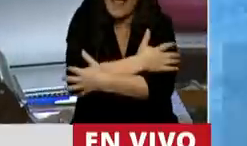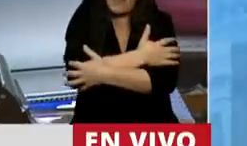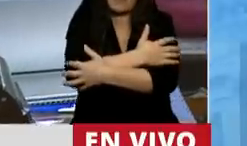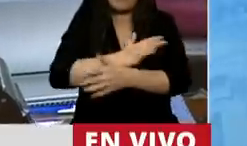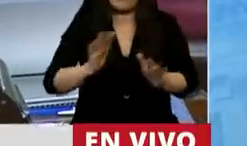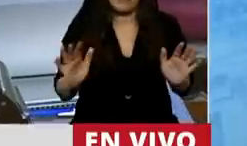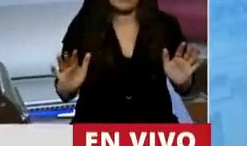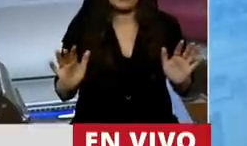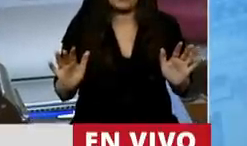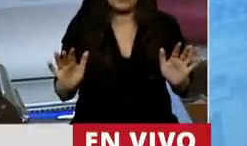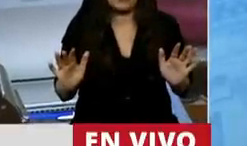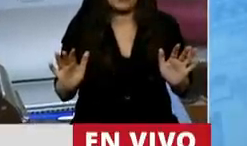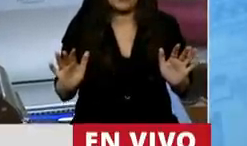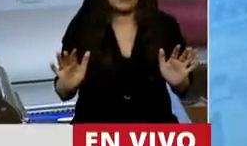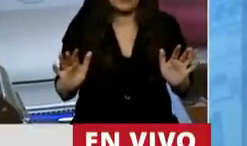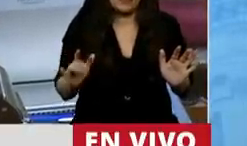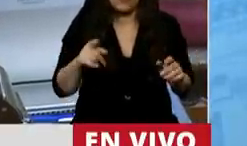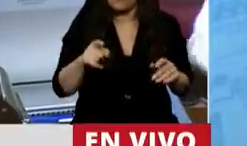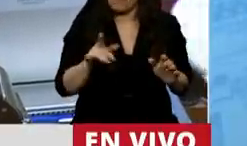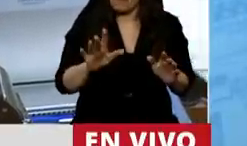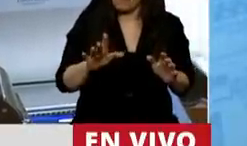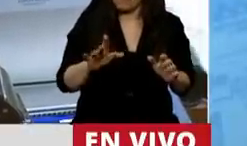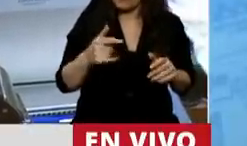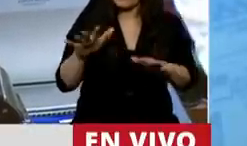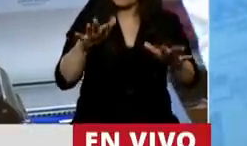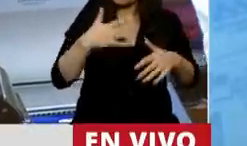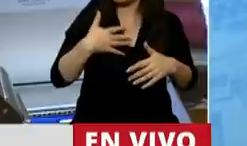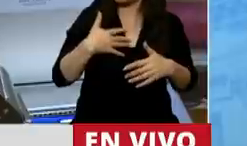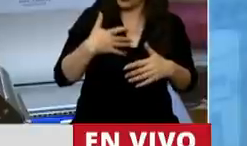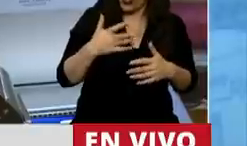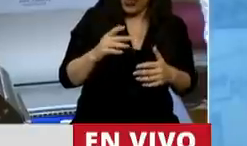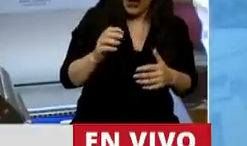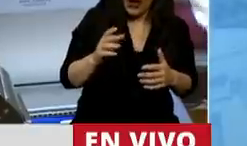De ninguna manera podemos considerar democrático lo que me ha pasado a mí.